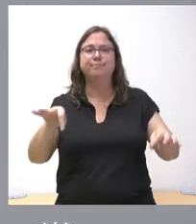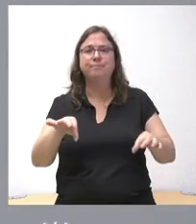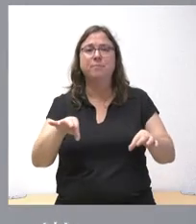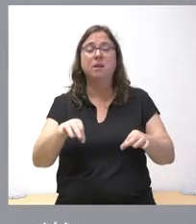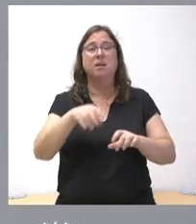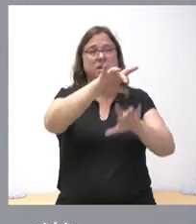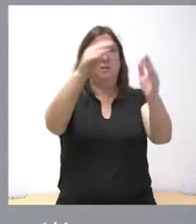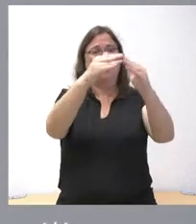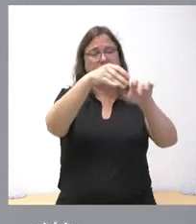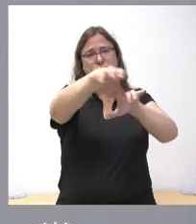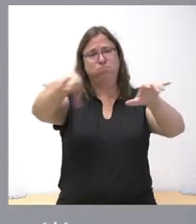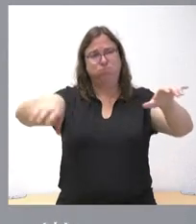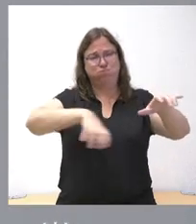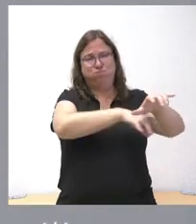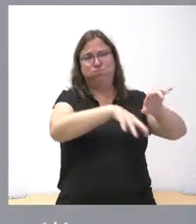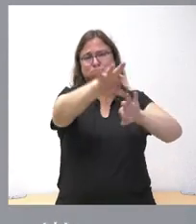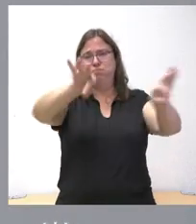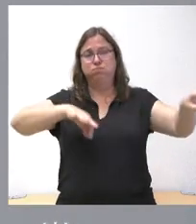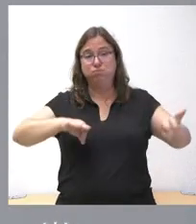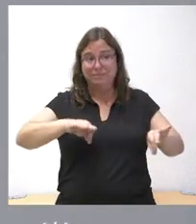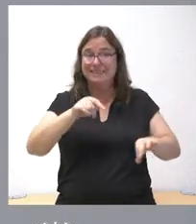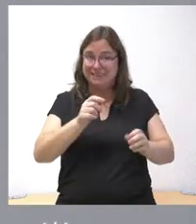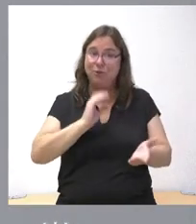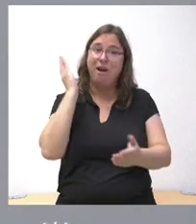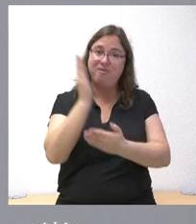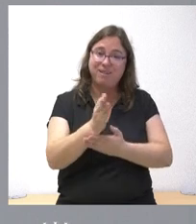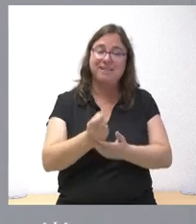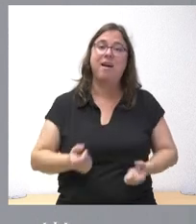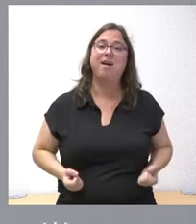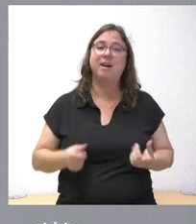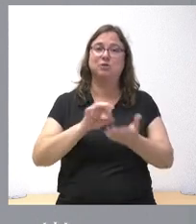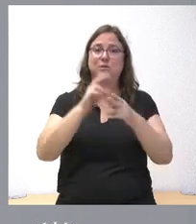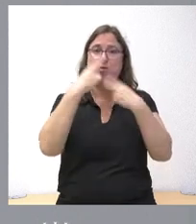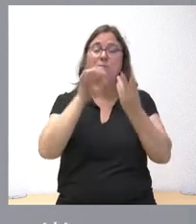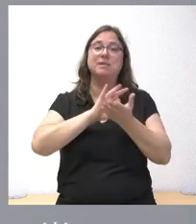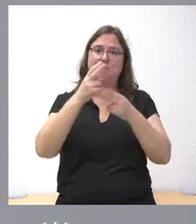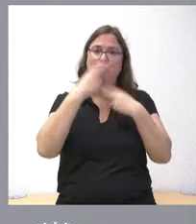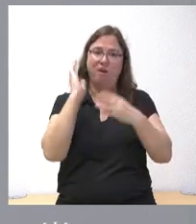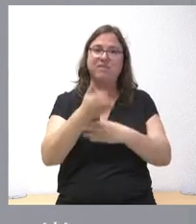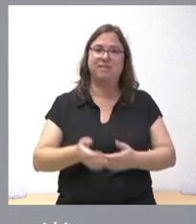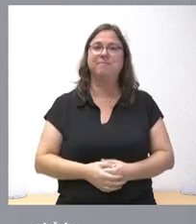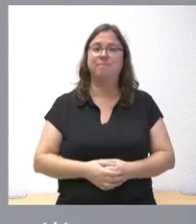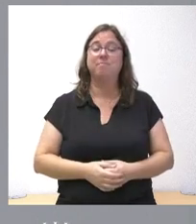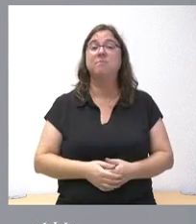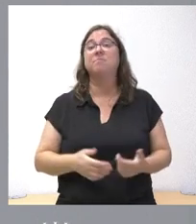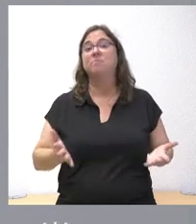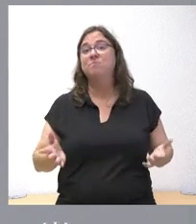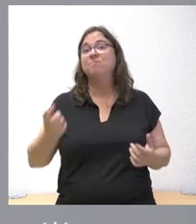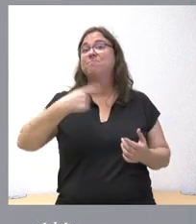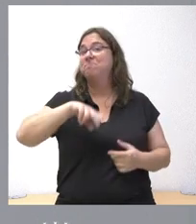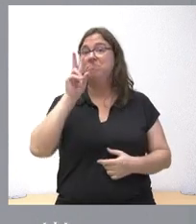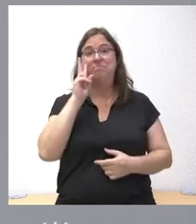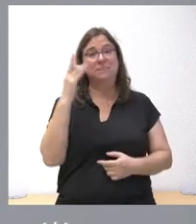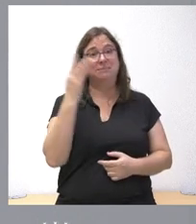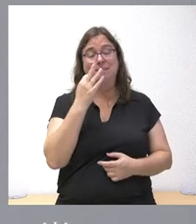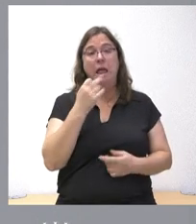territorial. Son factores que influyen en el coste de los servicios públicos y que influyen también en la prestación de estos servicios públicos. Y, sin embargo, lo que estamos viendo es